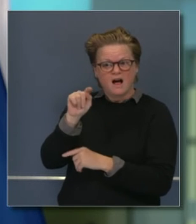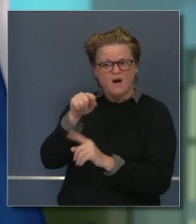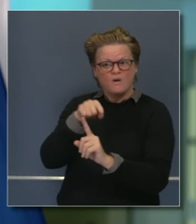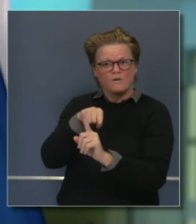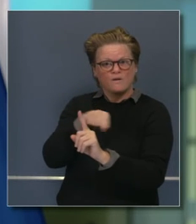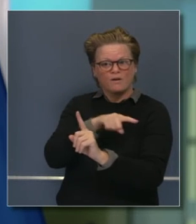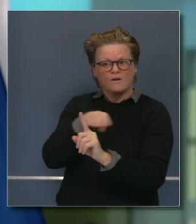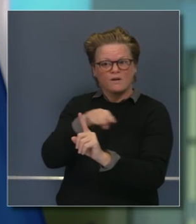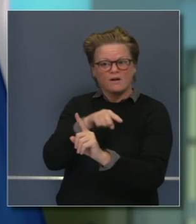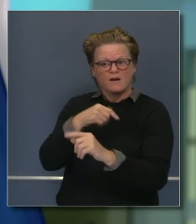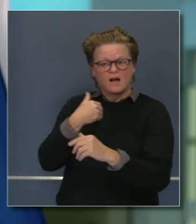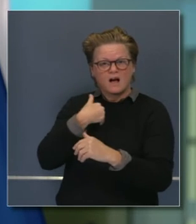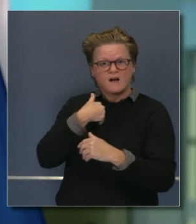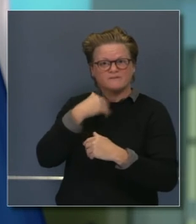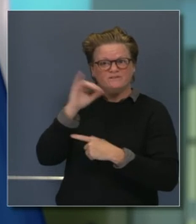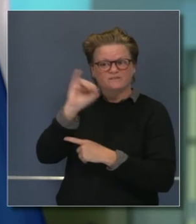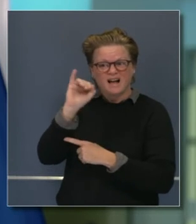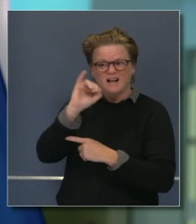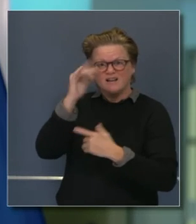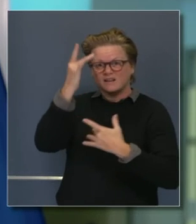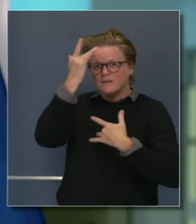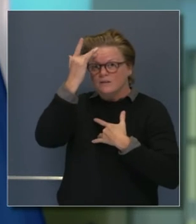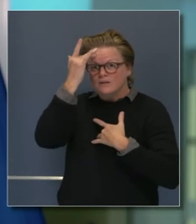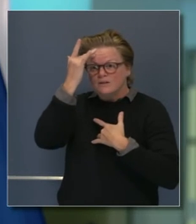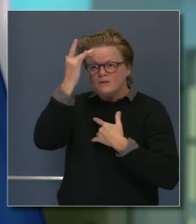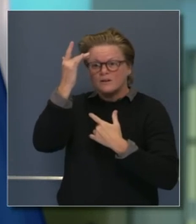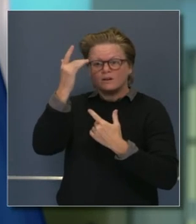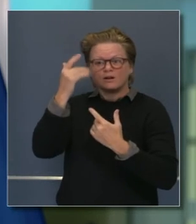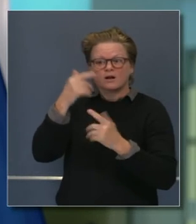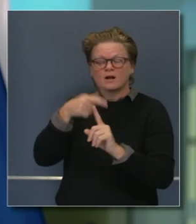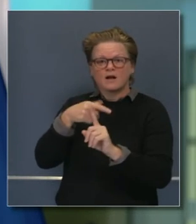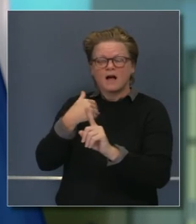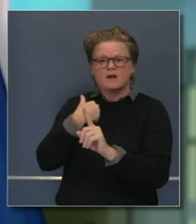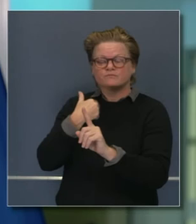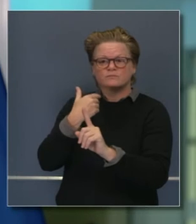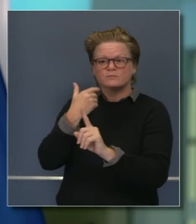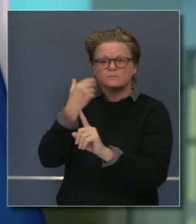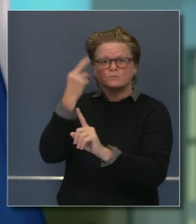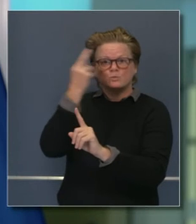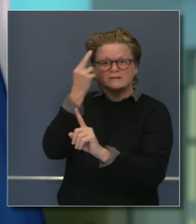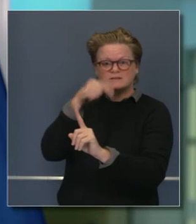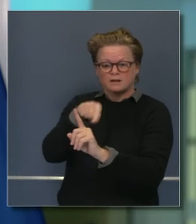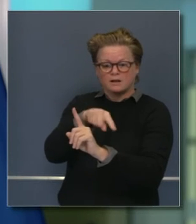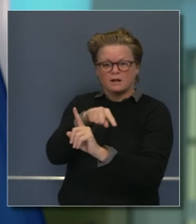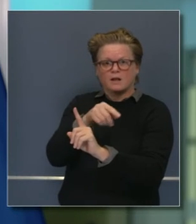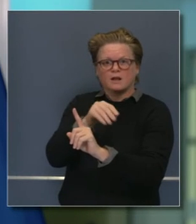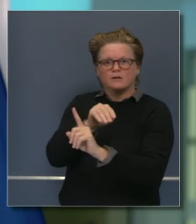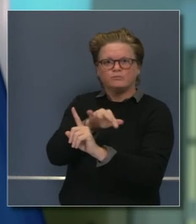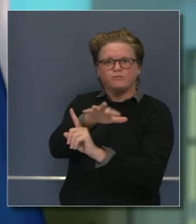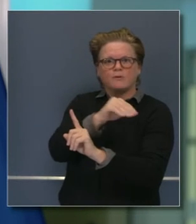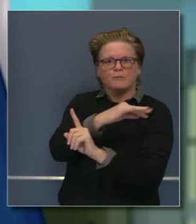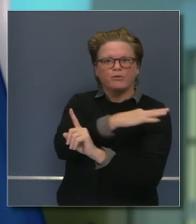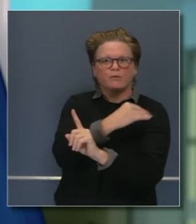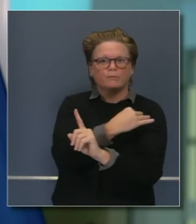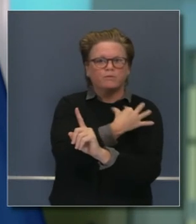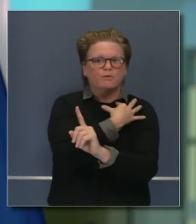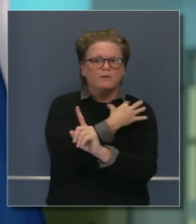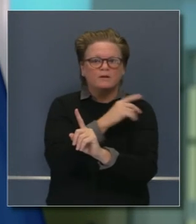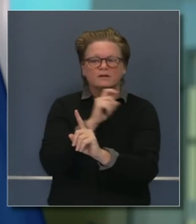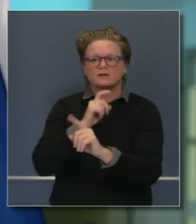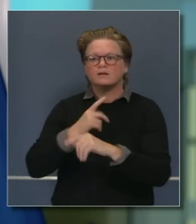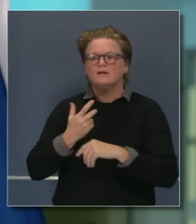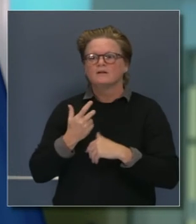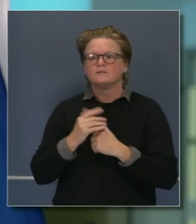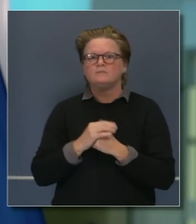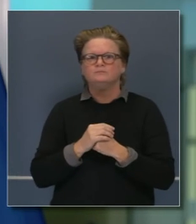en datos que provienen de estos estudios de rastreo. ¿Qué es lo que nos puede decir en cuanto a la